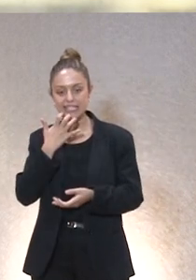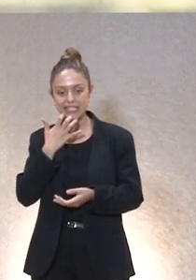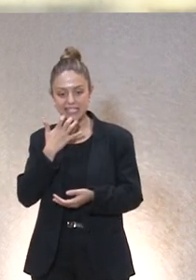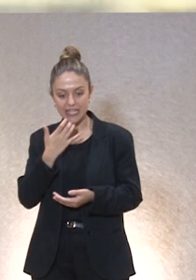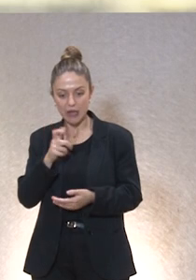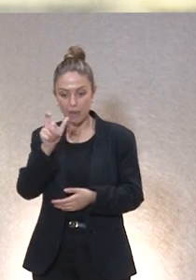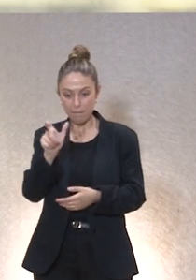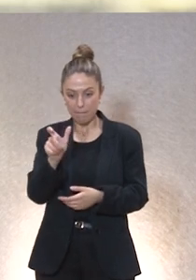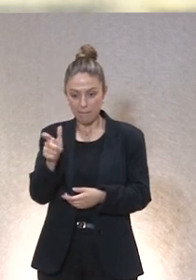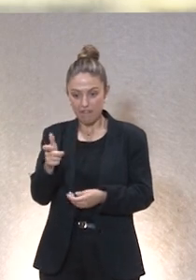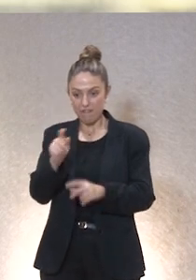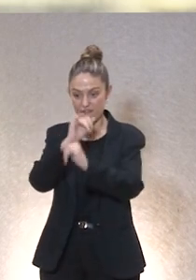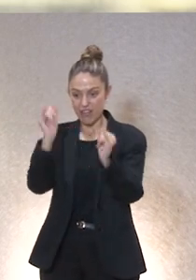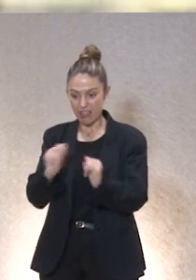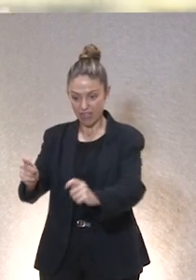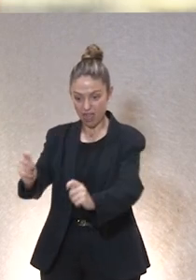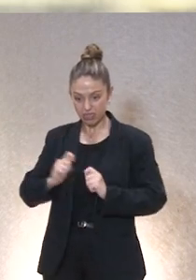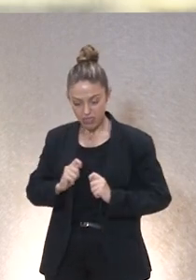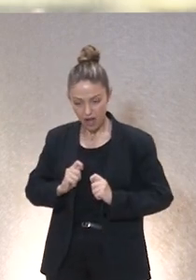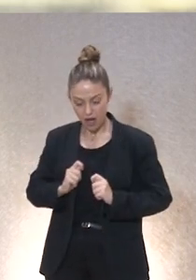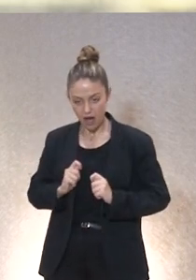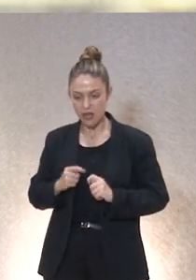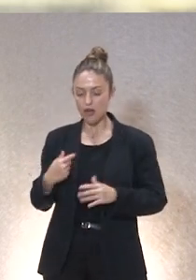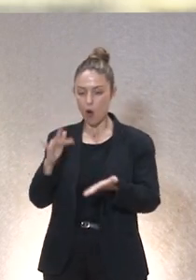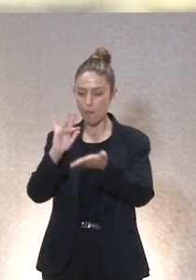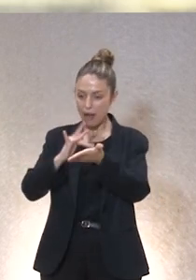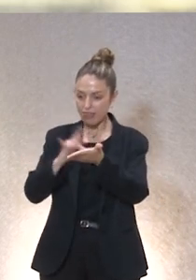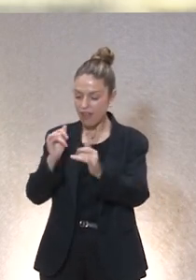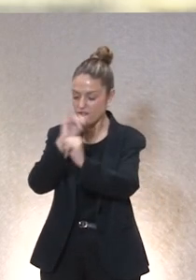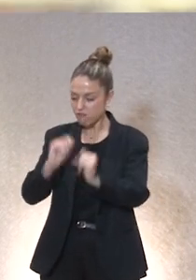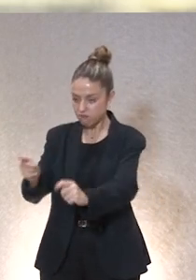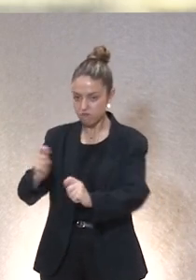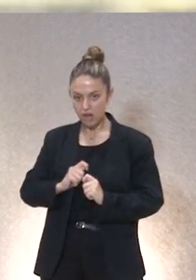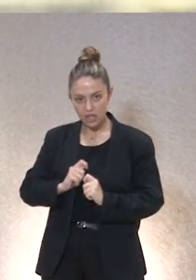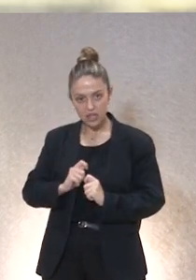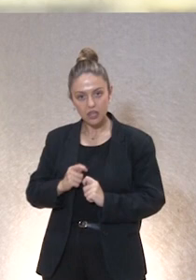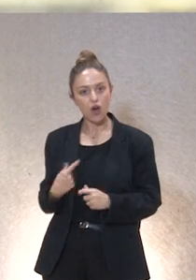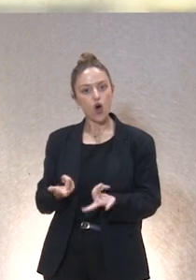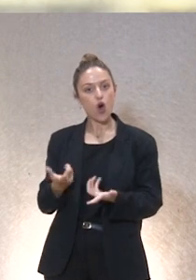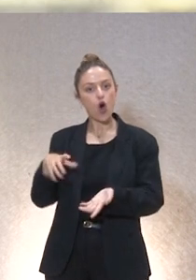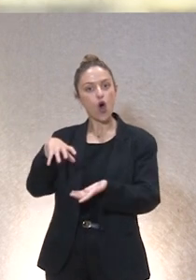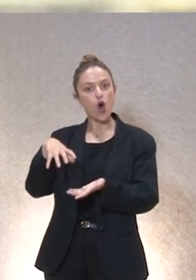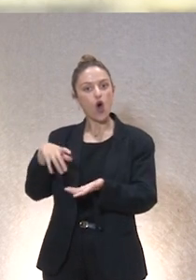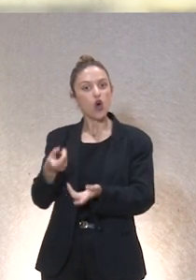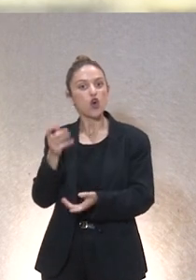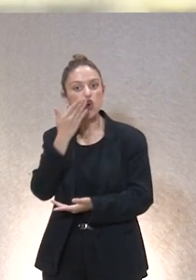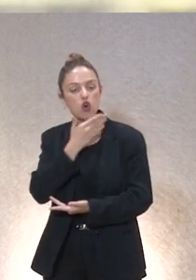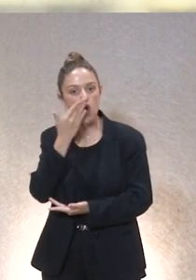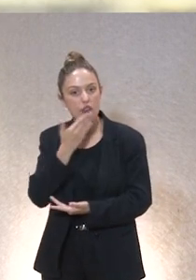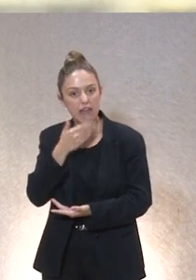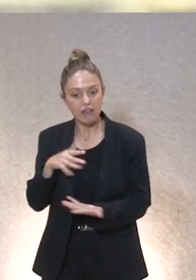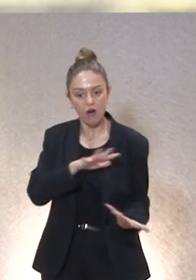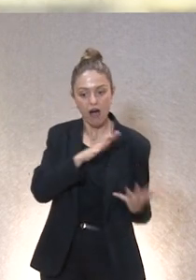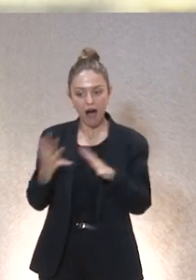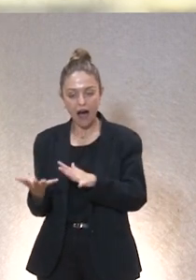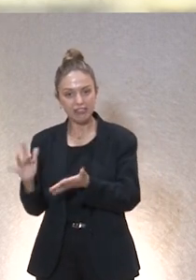vende la felicidad a través de un móvil a través de las pantallas y cree que hay que llenar todos los centros educativos de móviles de pantallas sustituir los